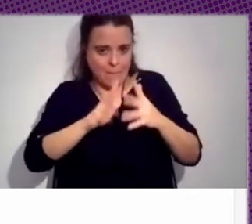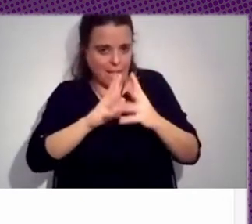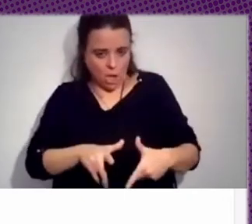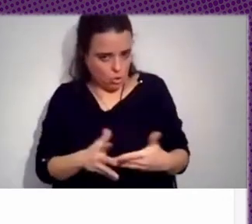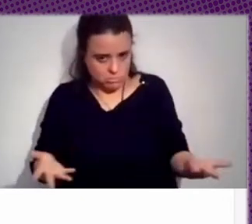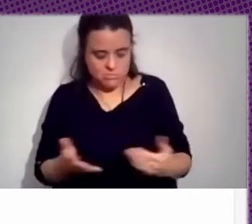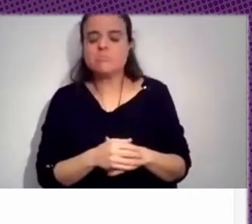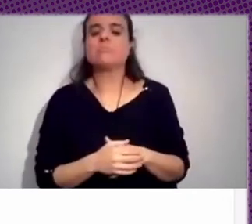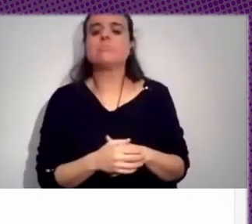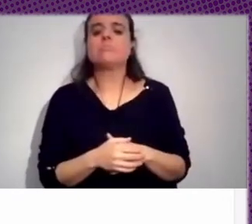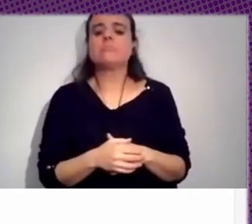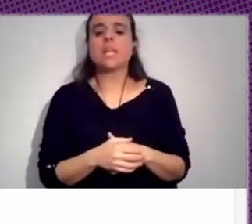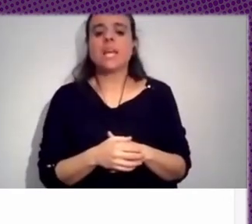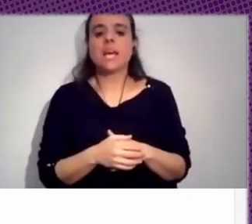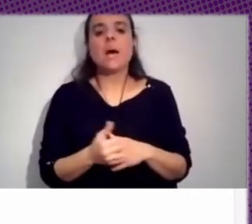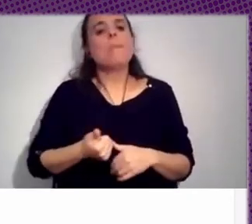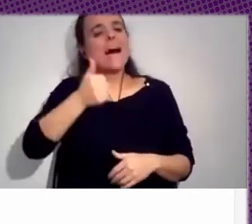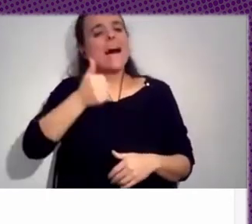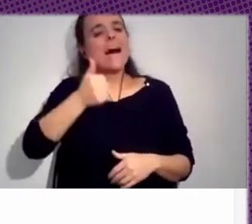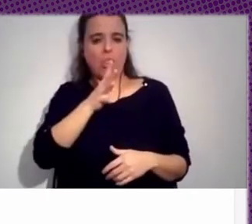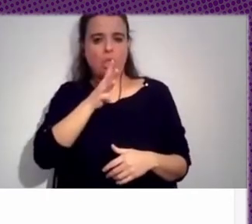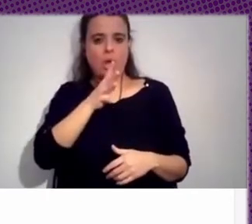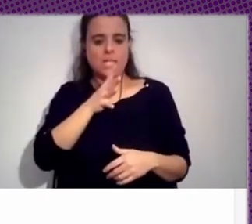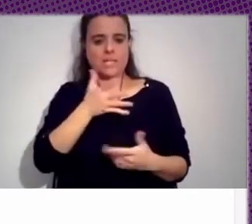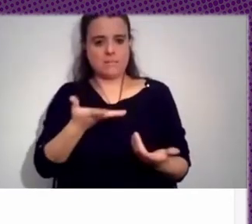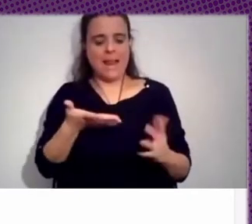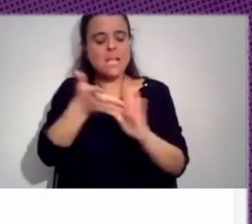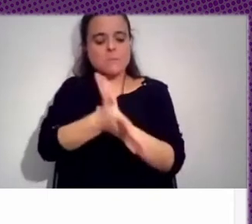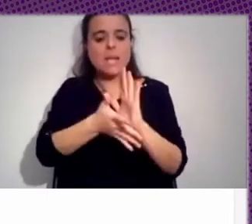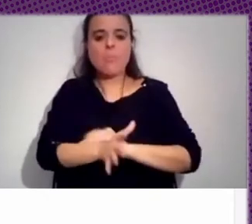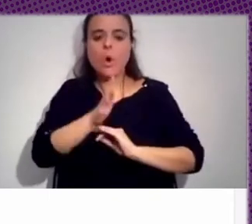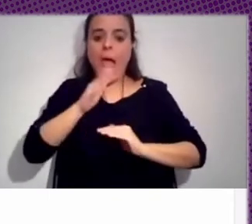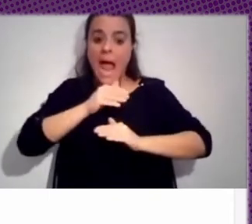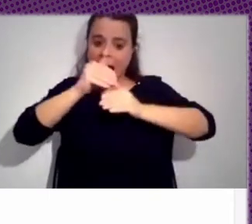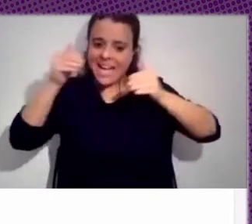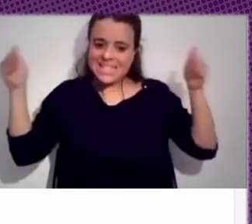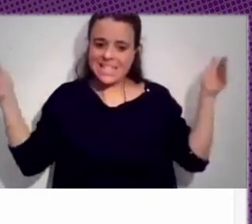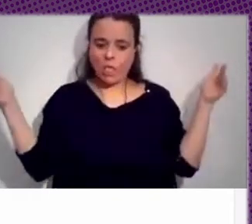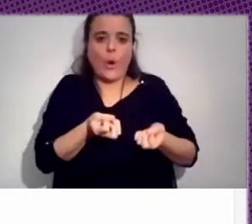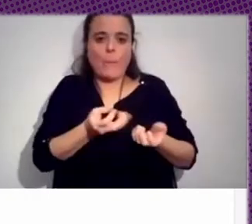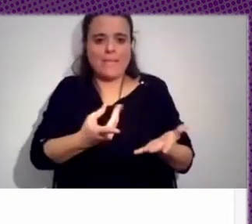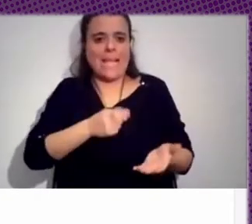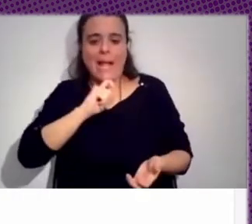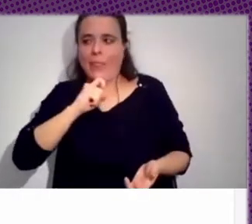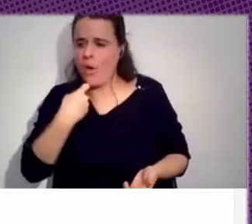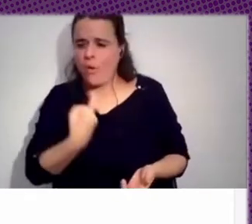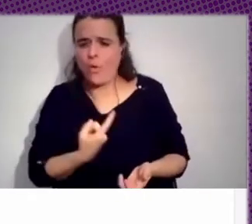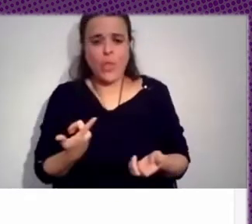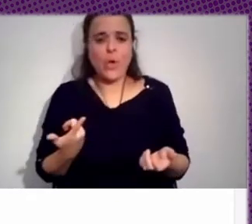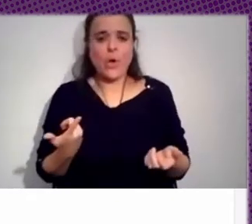razones por las cuales no deberíamos dedicar tanta atención al mensaje de odio, al alt-right, al